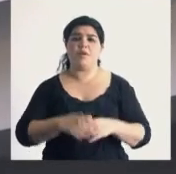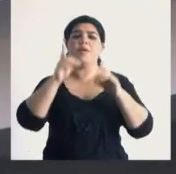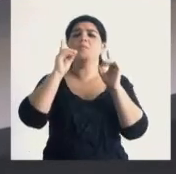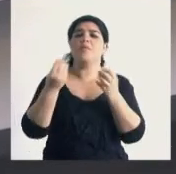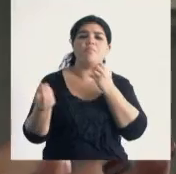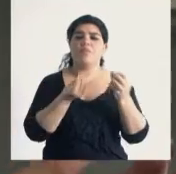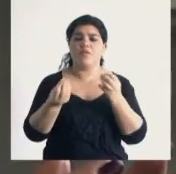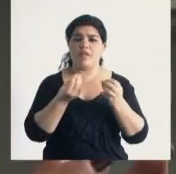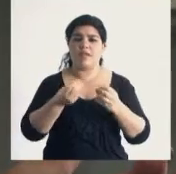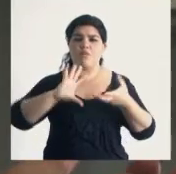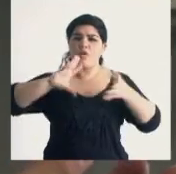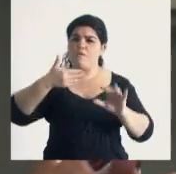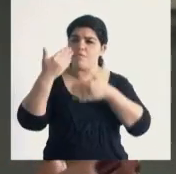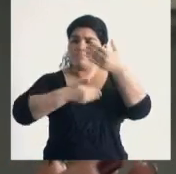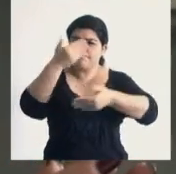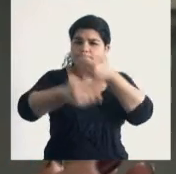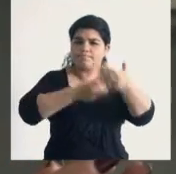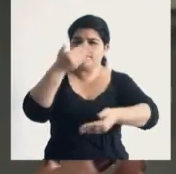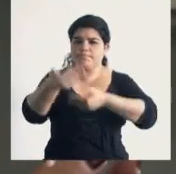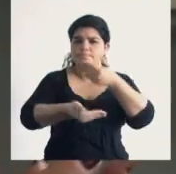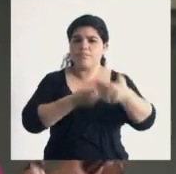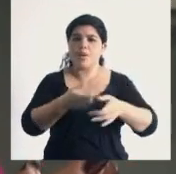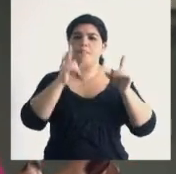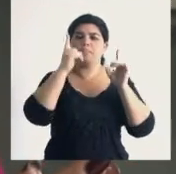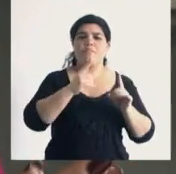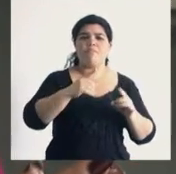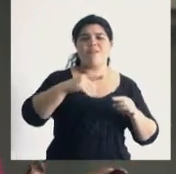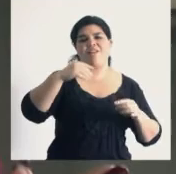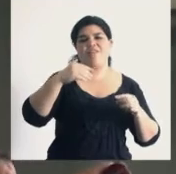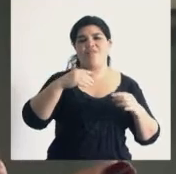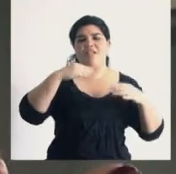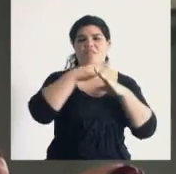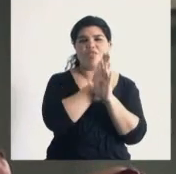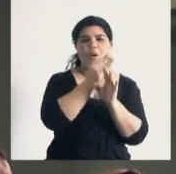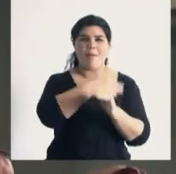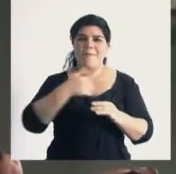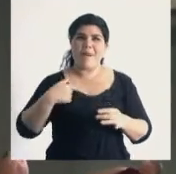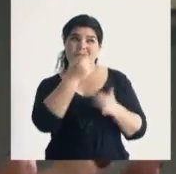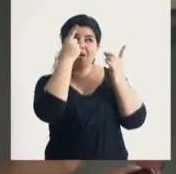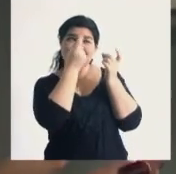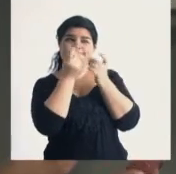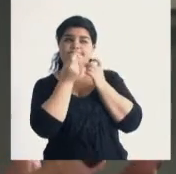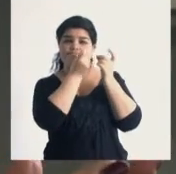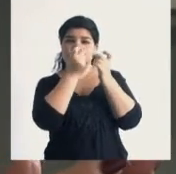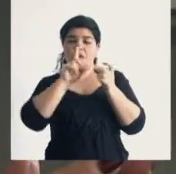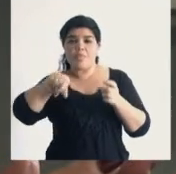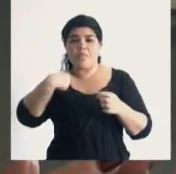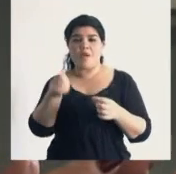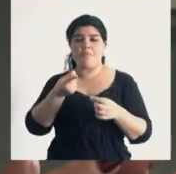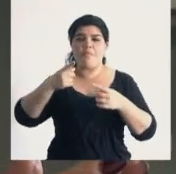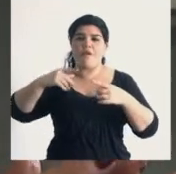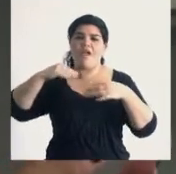han ido generando desarrollos, primero en la lengua materna, en letras, y luego han